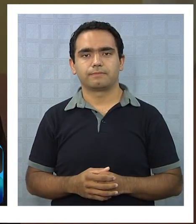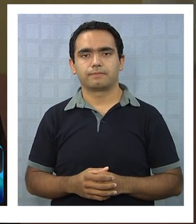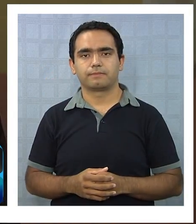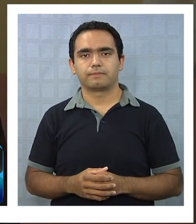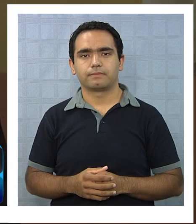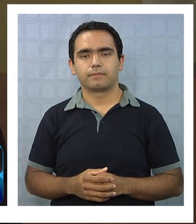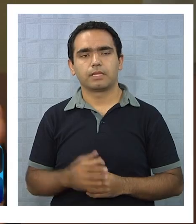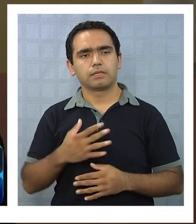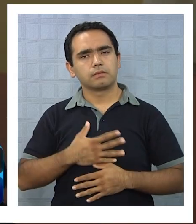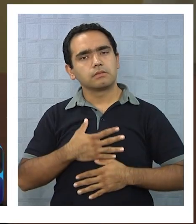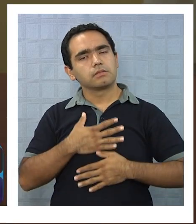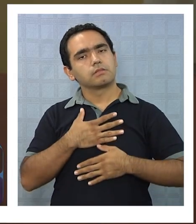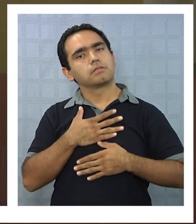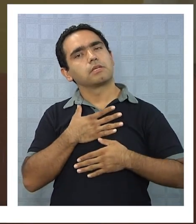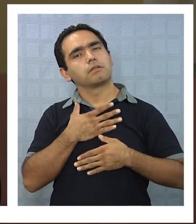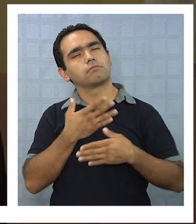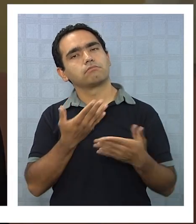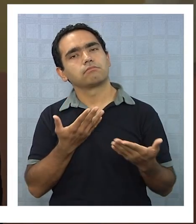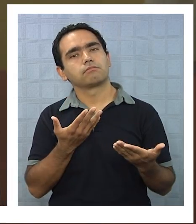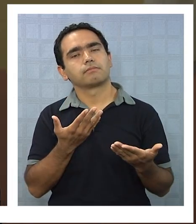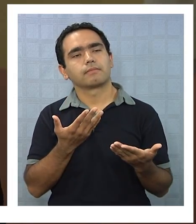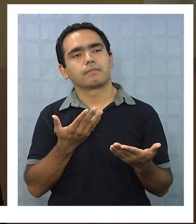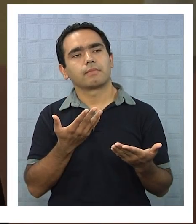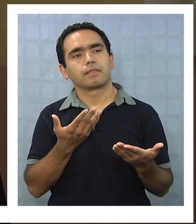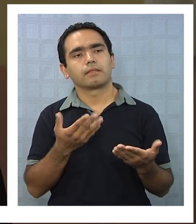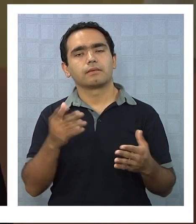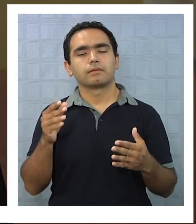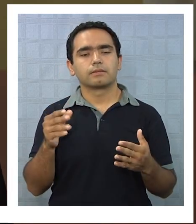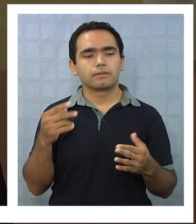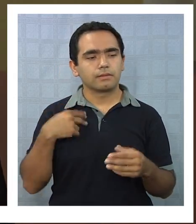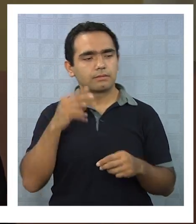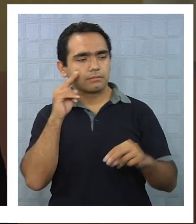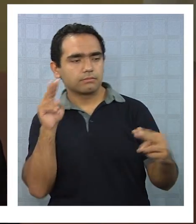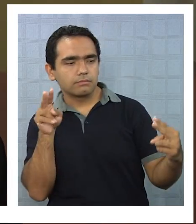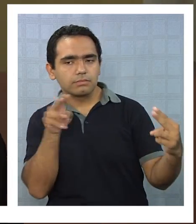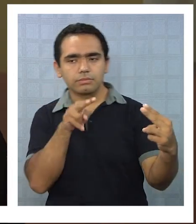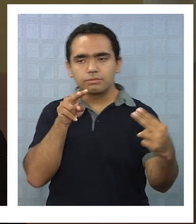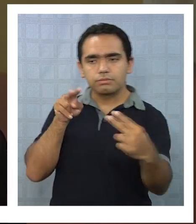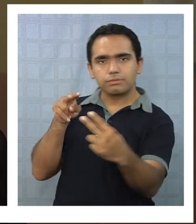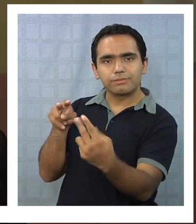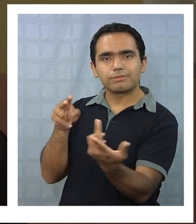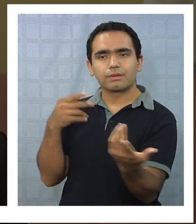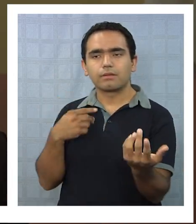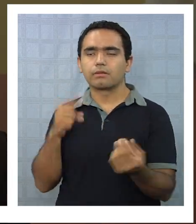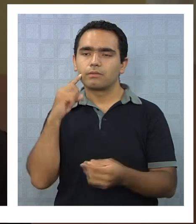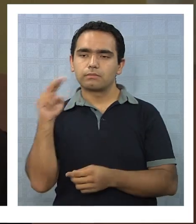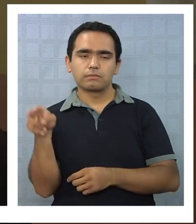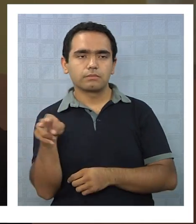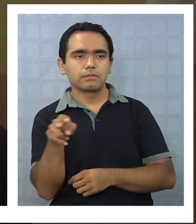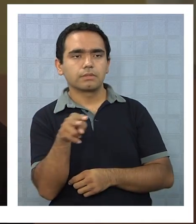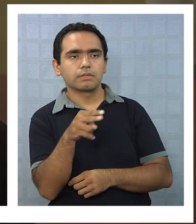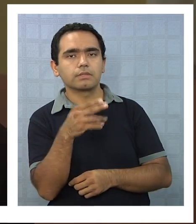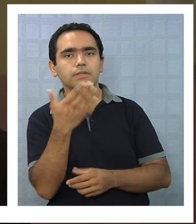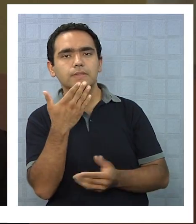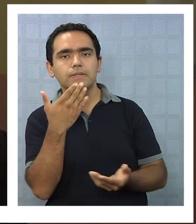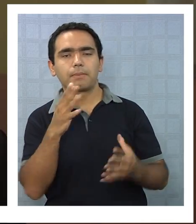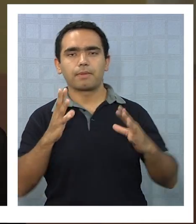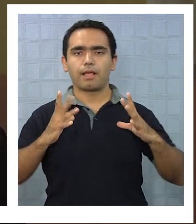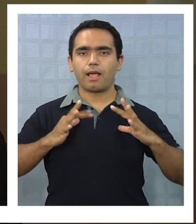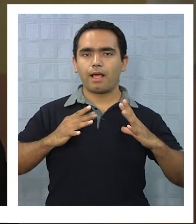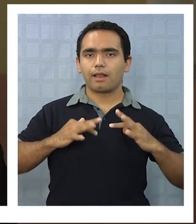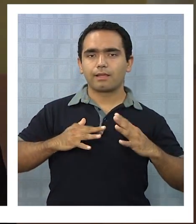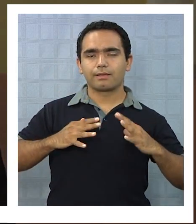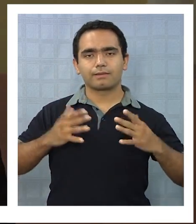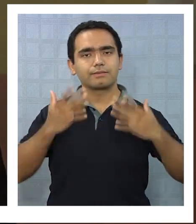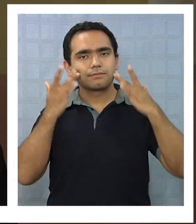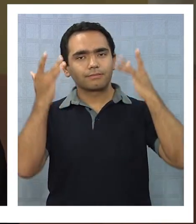y sentir la frescura y también la alegría y la